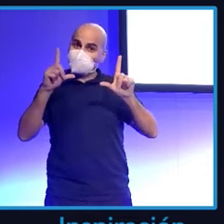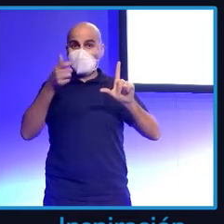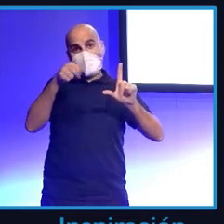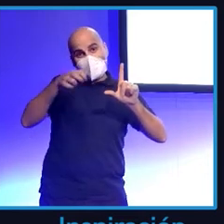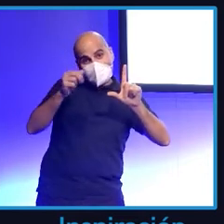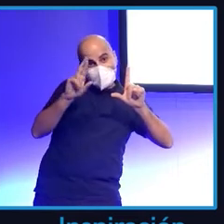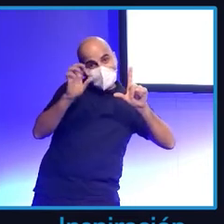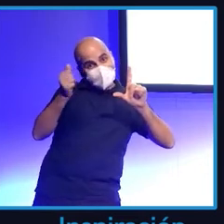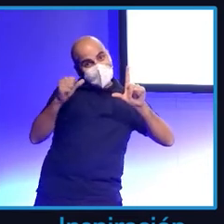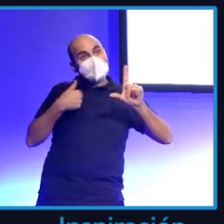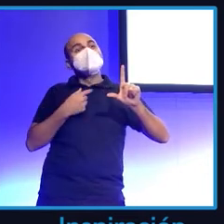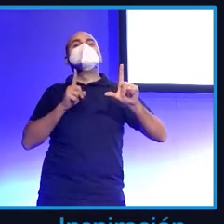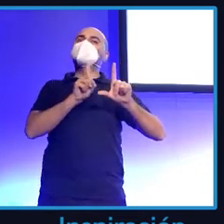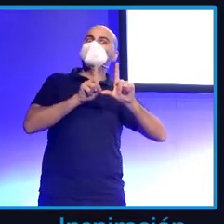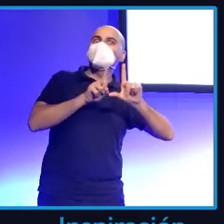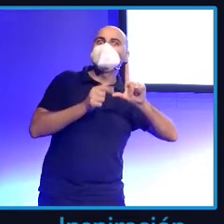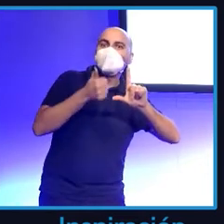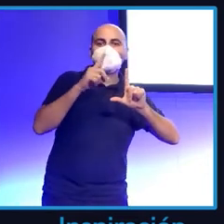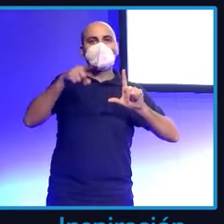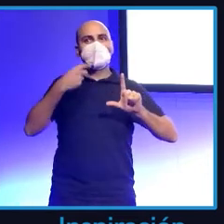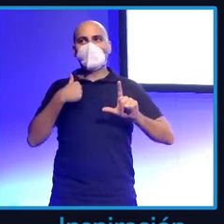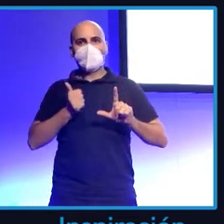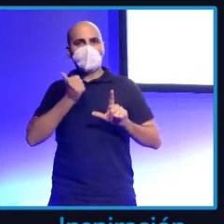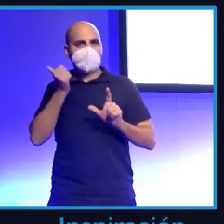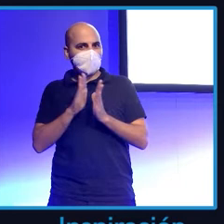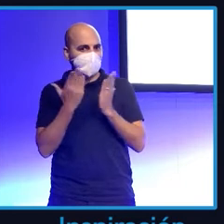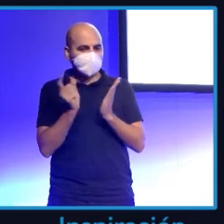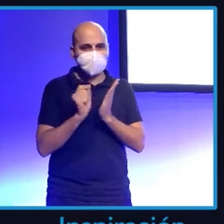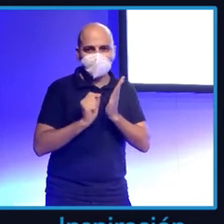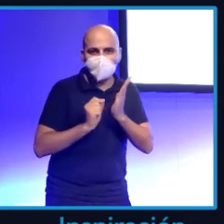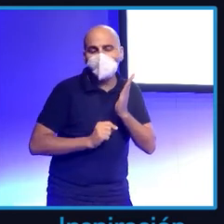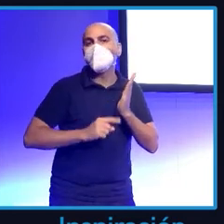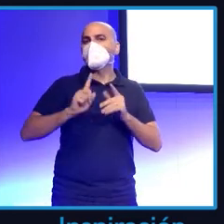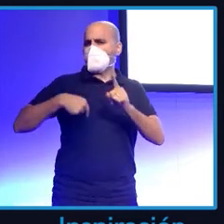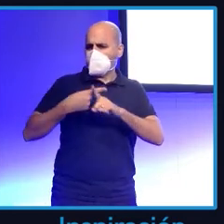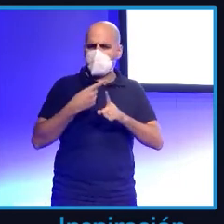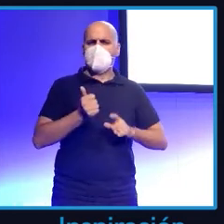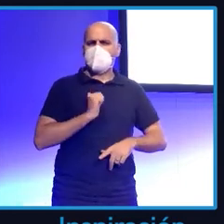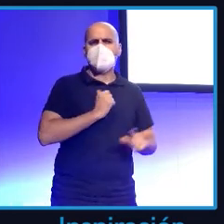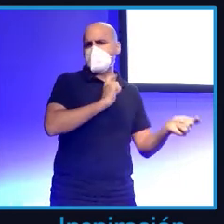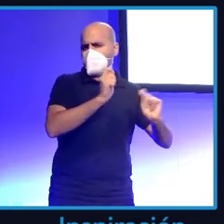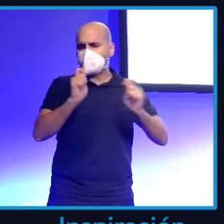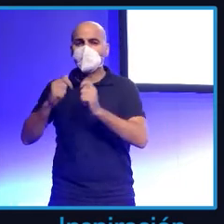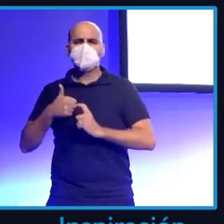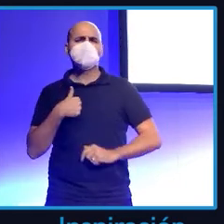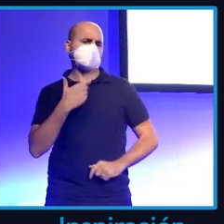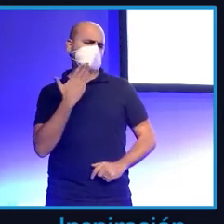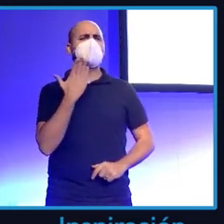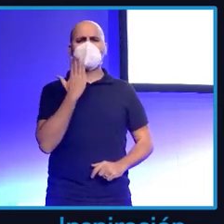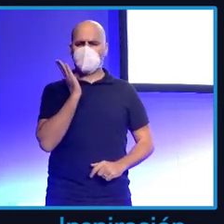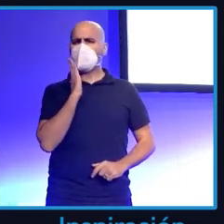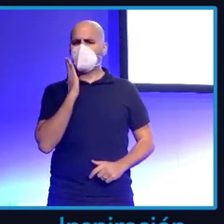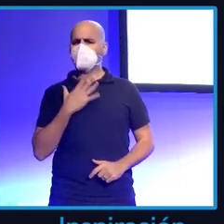me llevó a hacer muchas entrevistas en la radio, me llevó a los medios y yo, pues echándole medianamente cara, no cara, pero